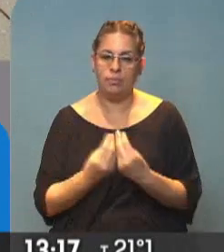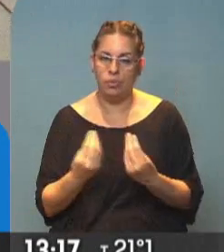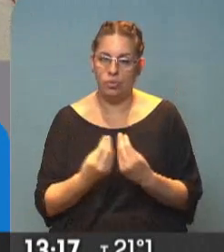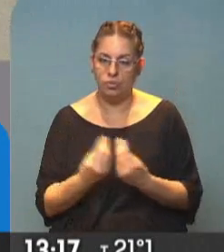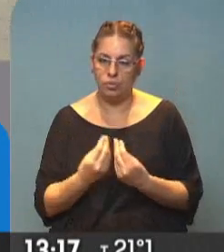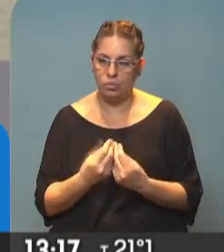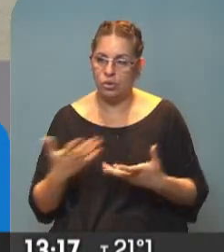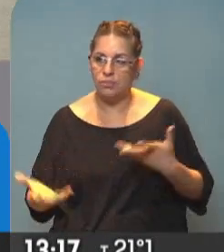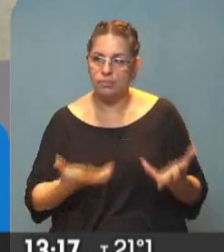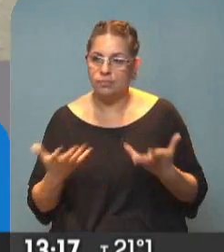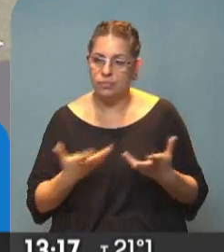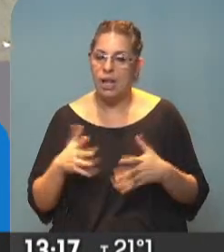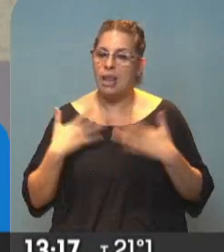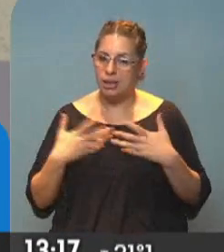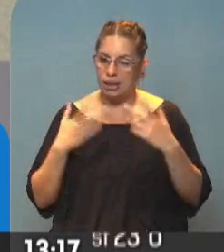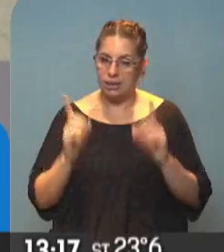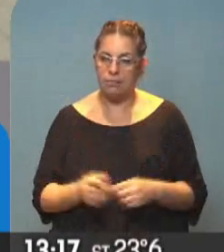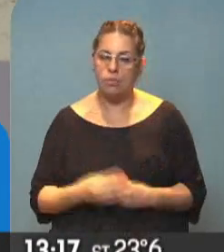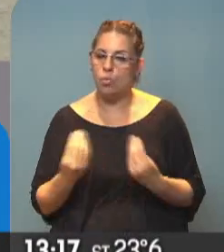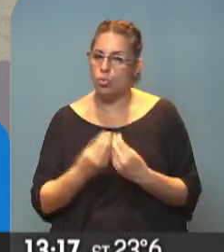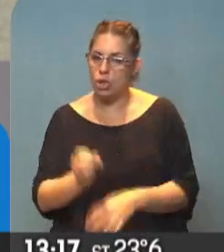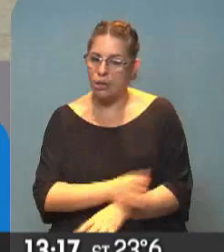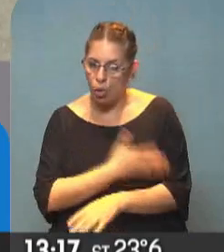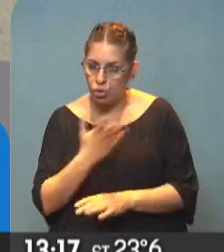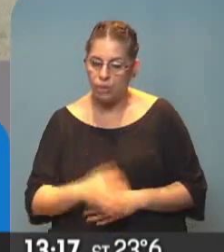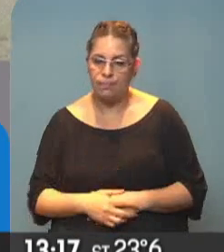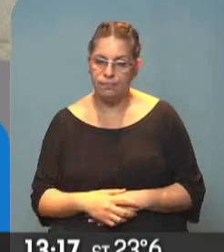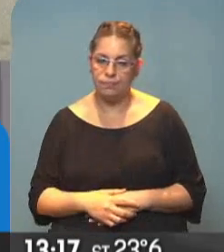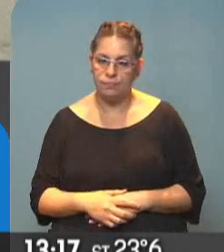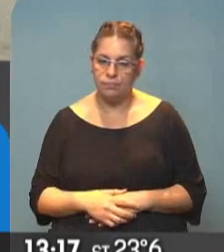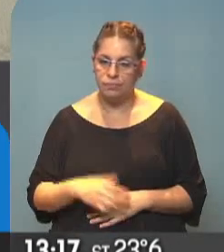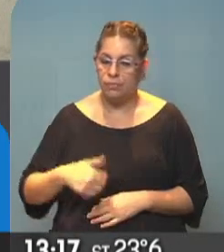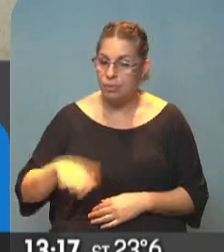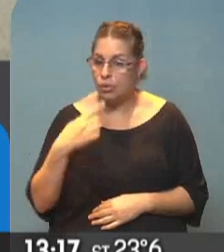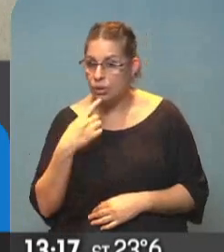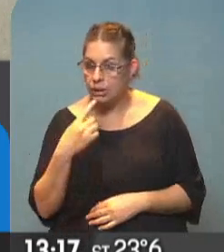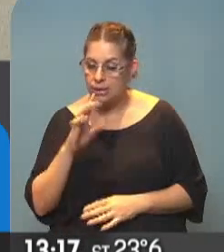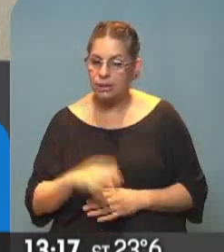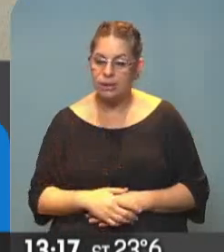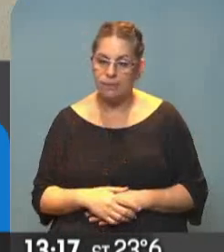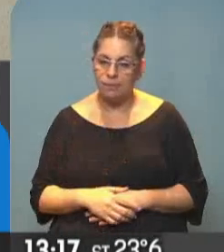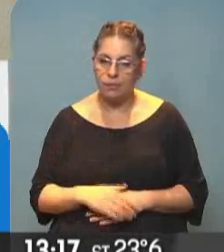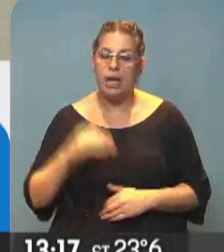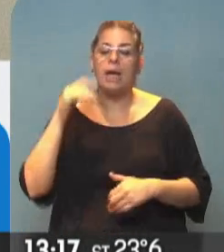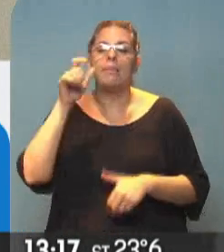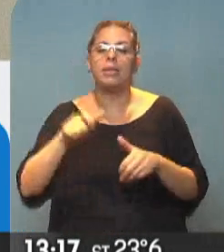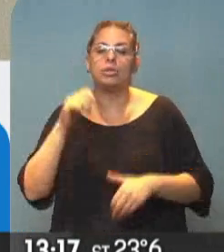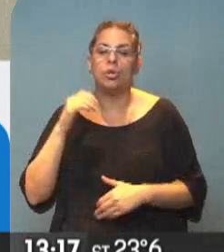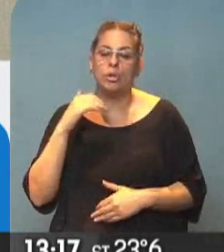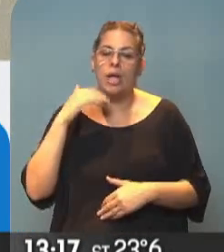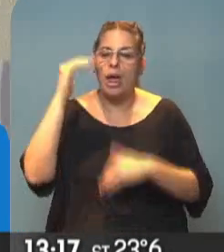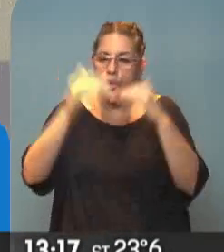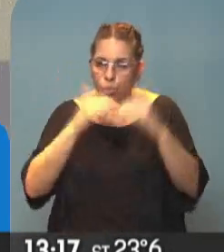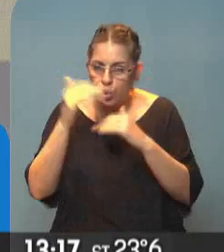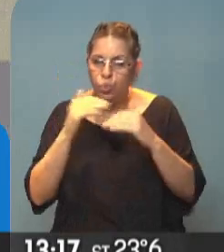expectativa, mucha alegría, mucha emoción. Por ahí, como decíamos, Juan, a los más grandes, a los empleados del